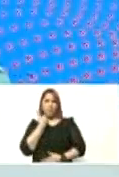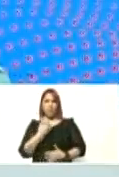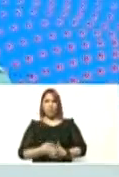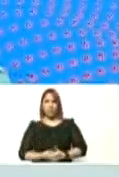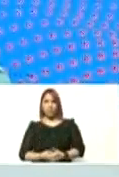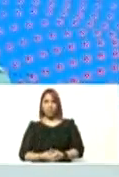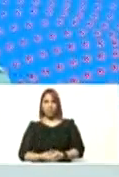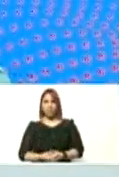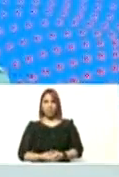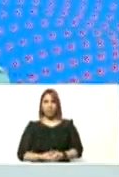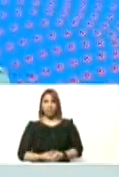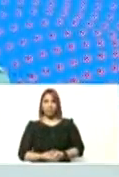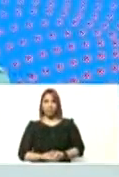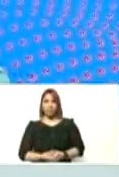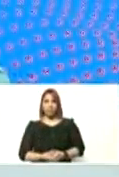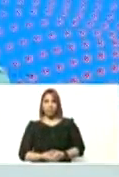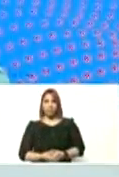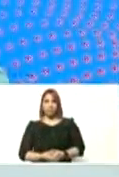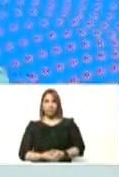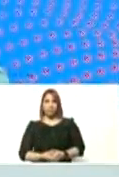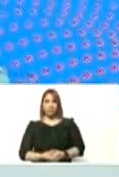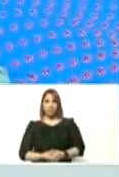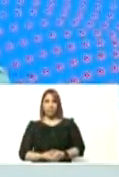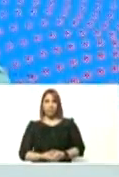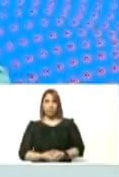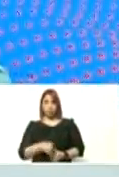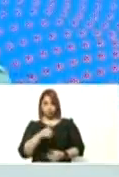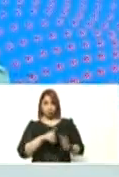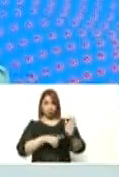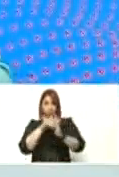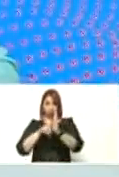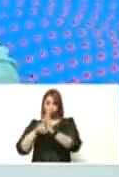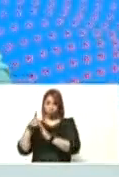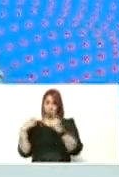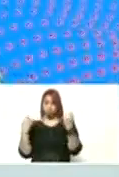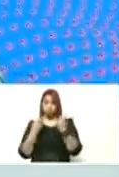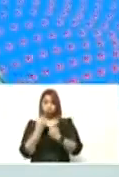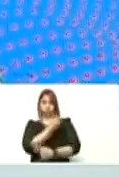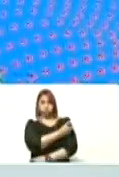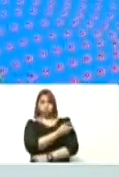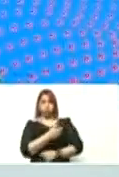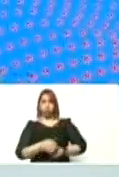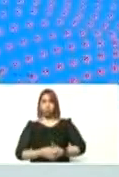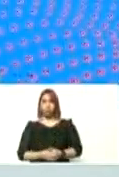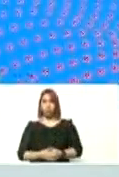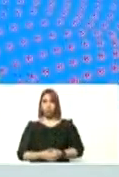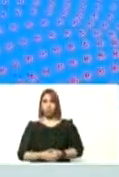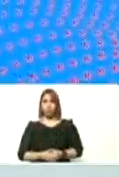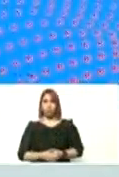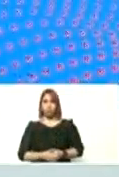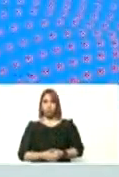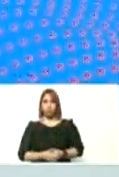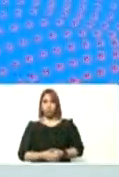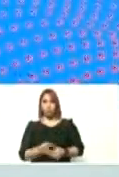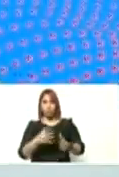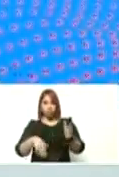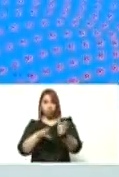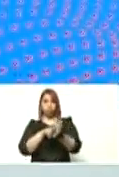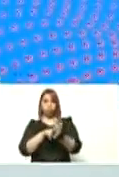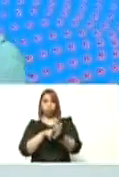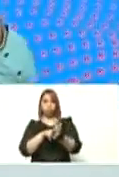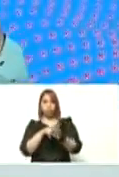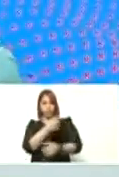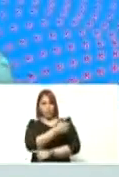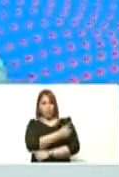y allá se están desarrollando jornadas de vacunación para el refuerzo la